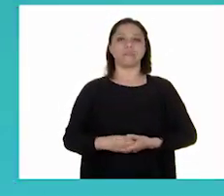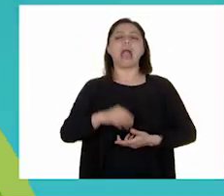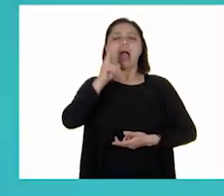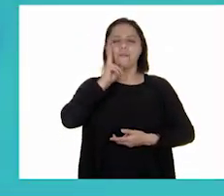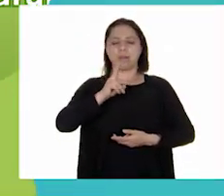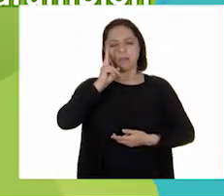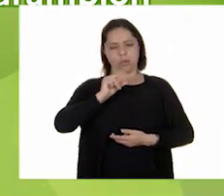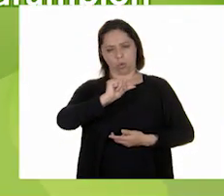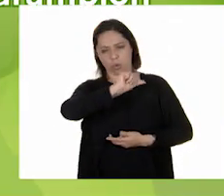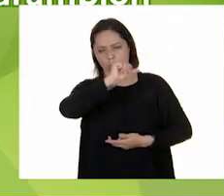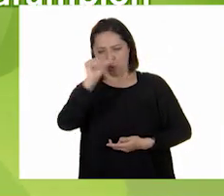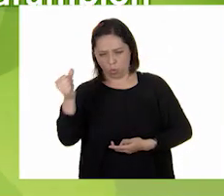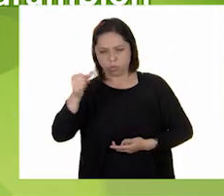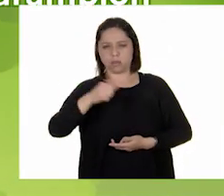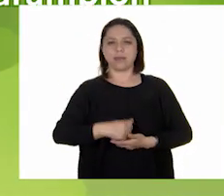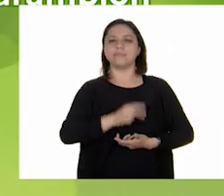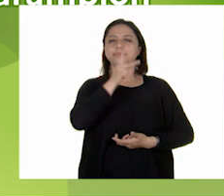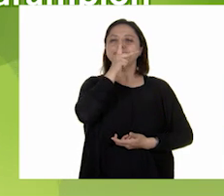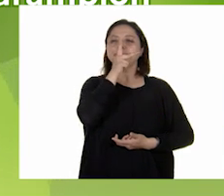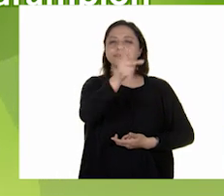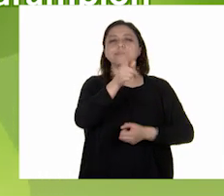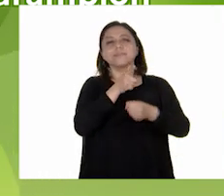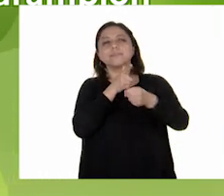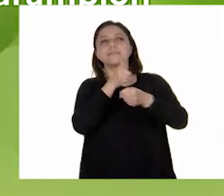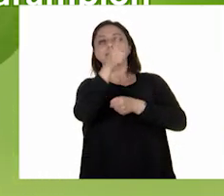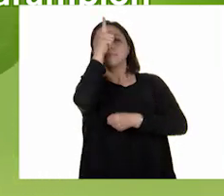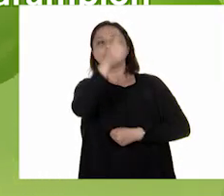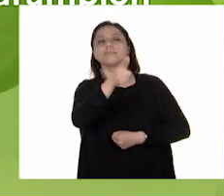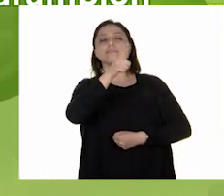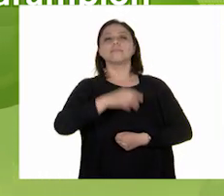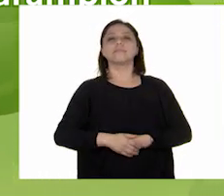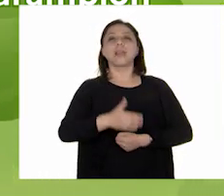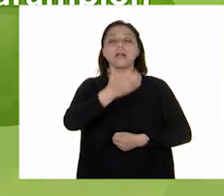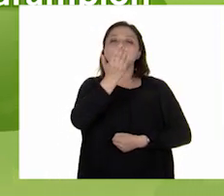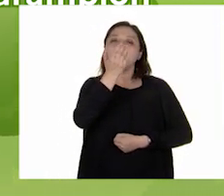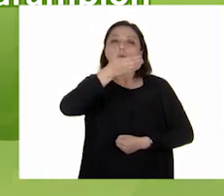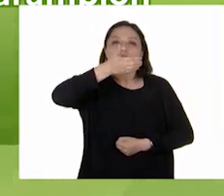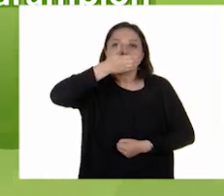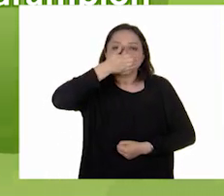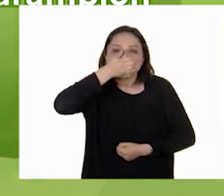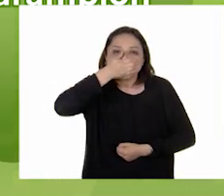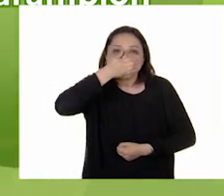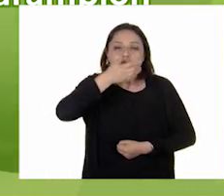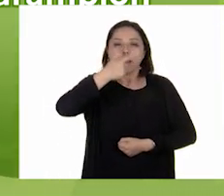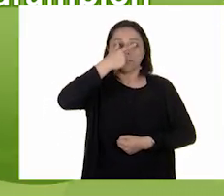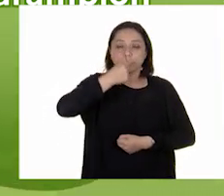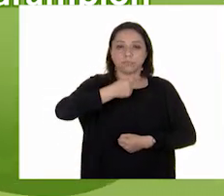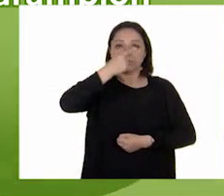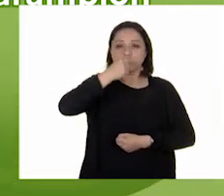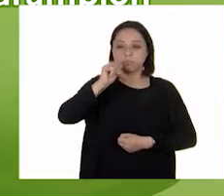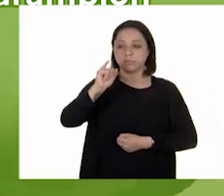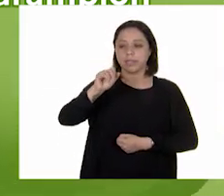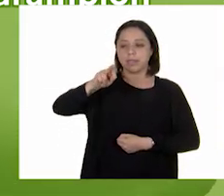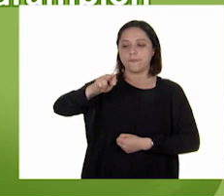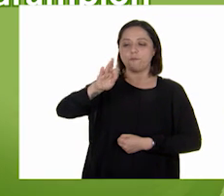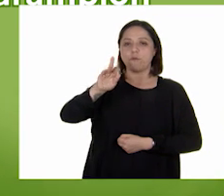otra de las palabras. Sí, influenza. Correcto. El virus